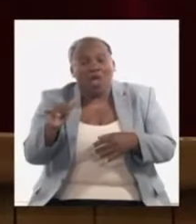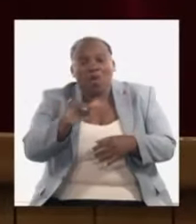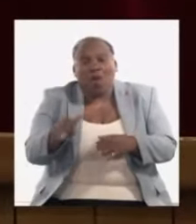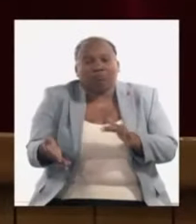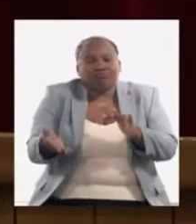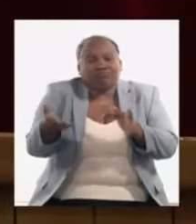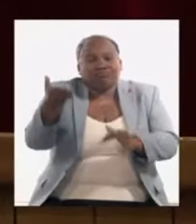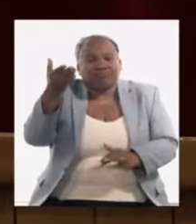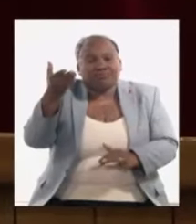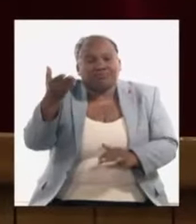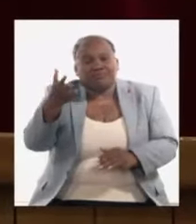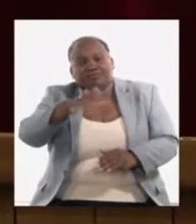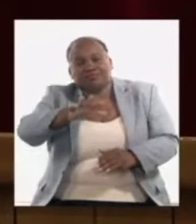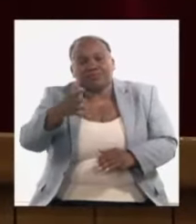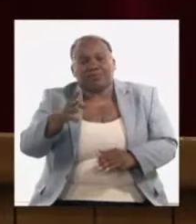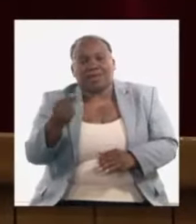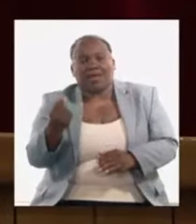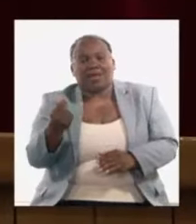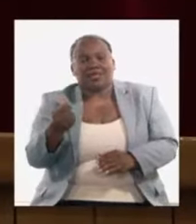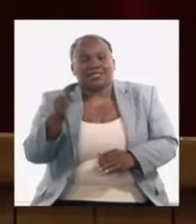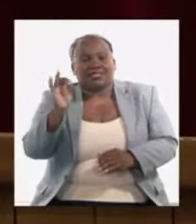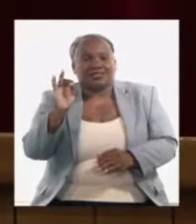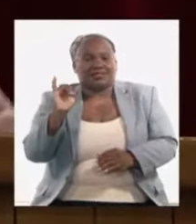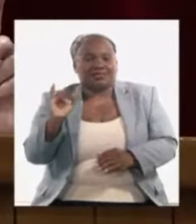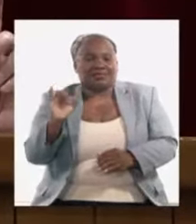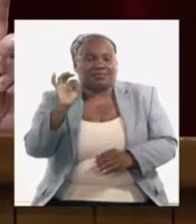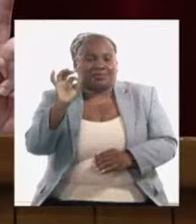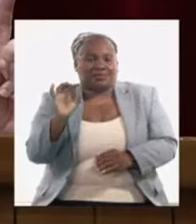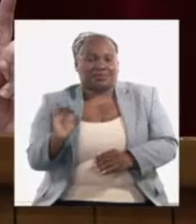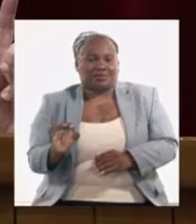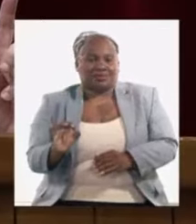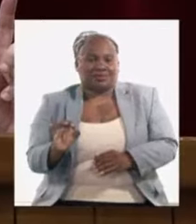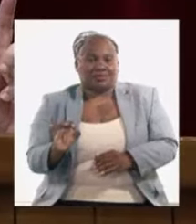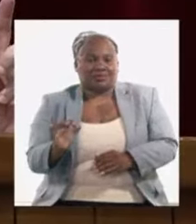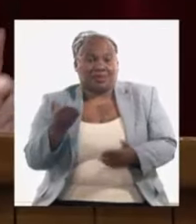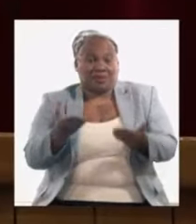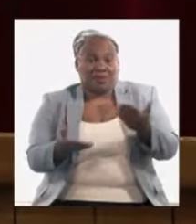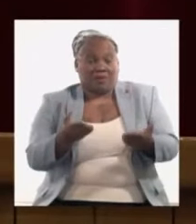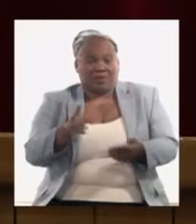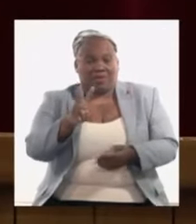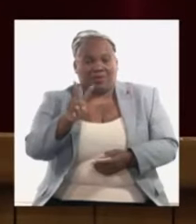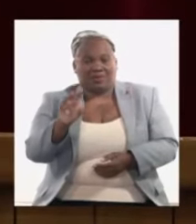crecimiento promedio de los precios un 76% solo con respecto al 2019